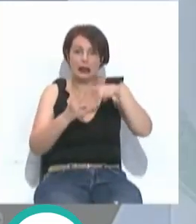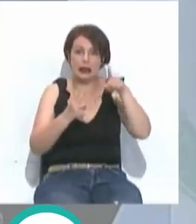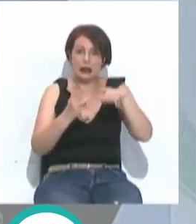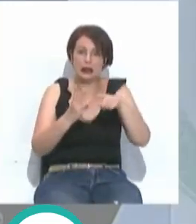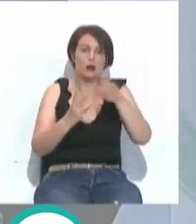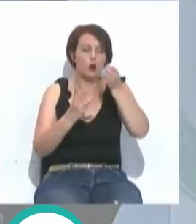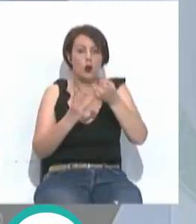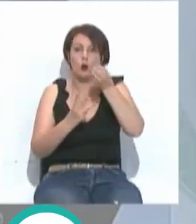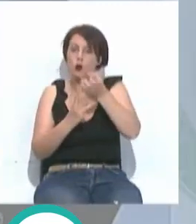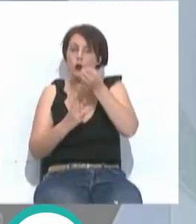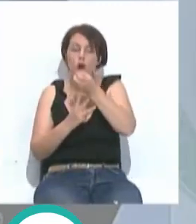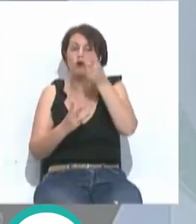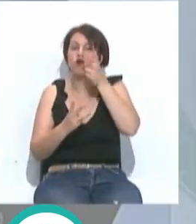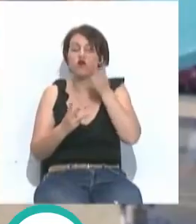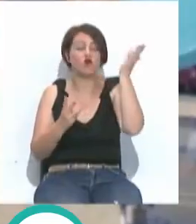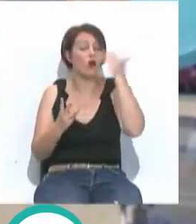buena en lugar de excelente.